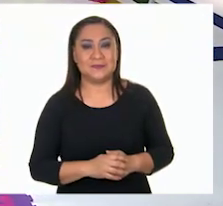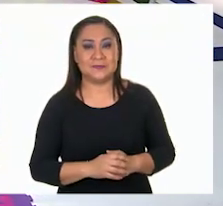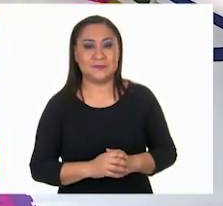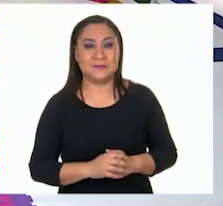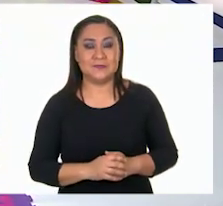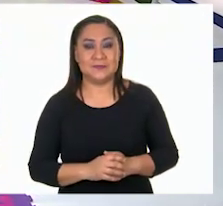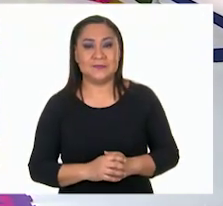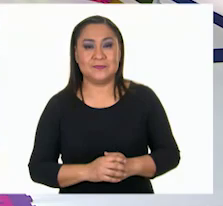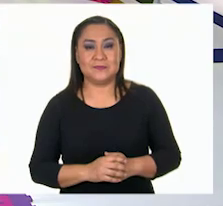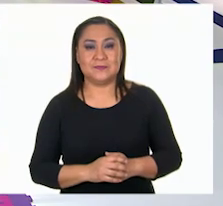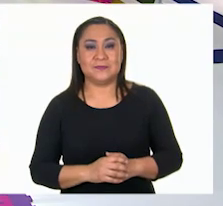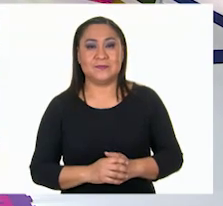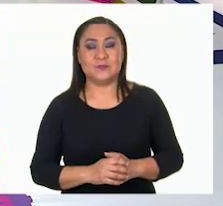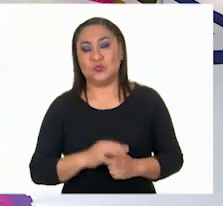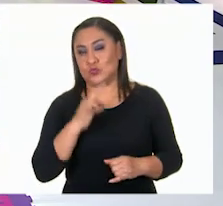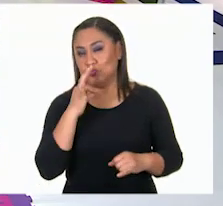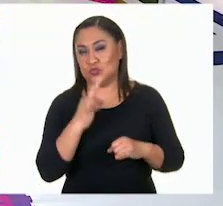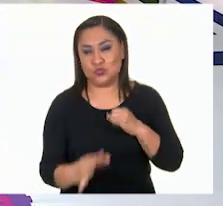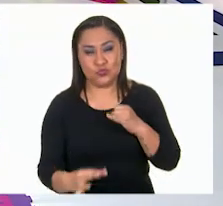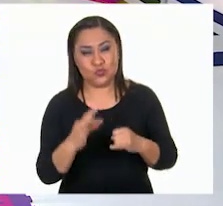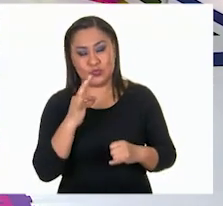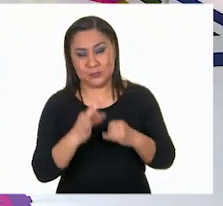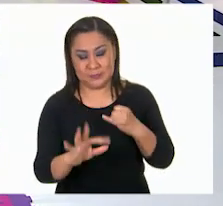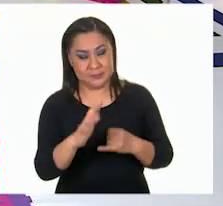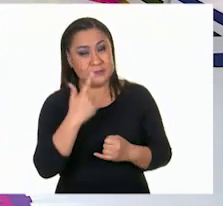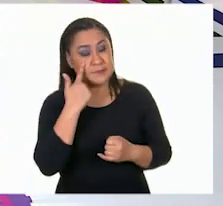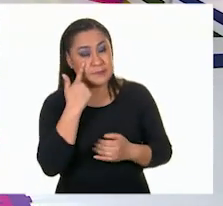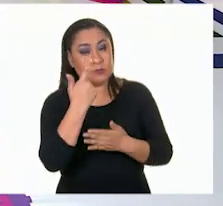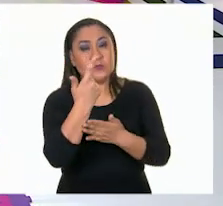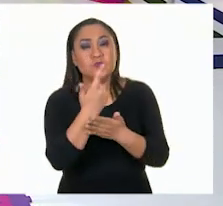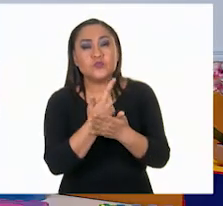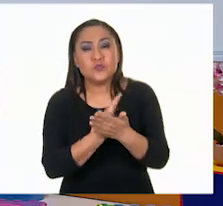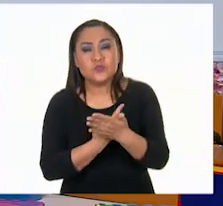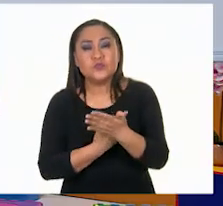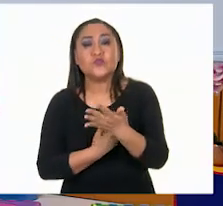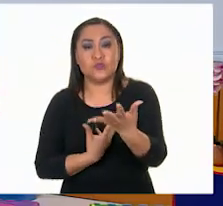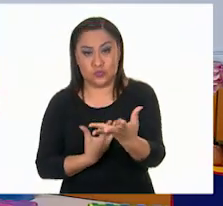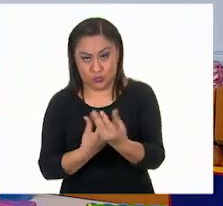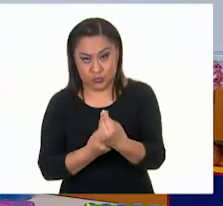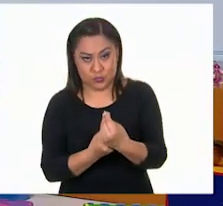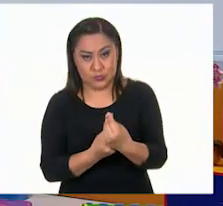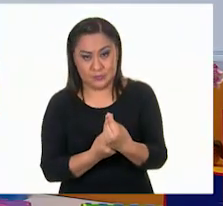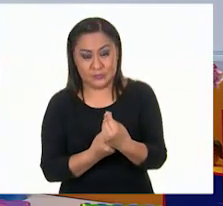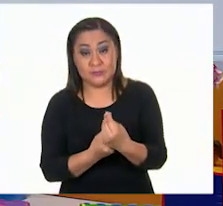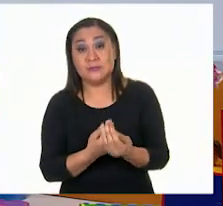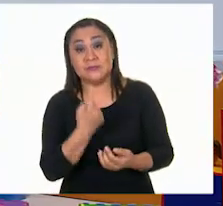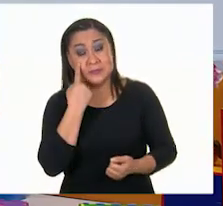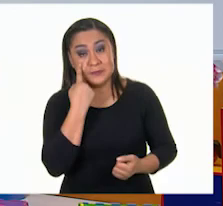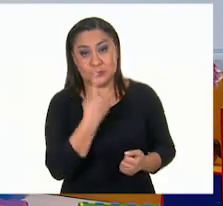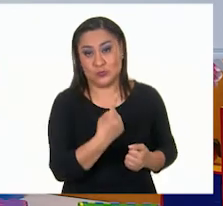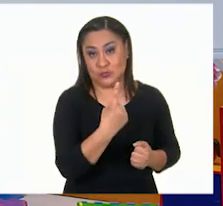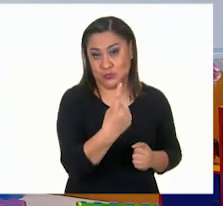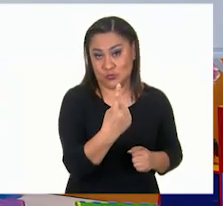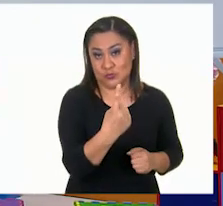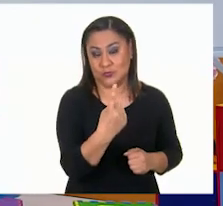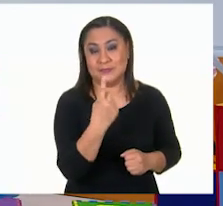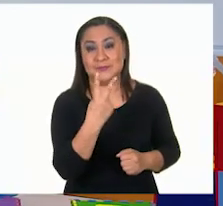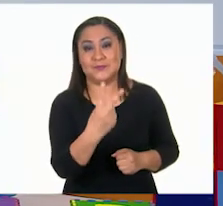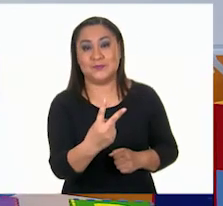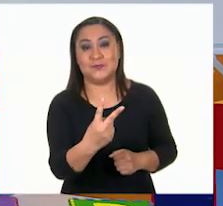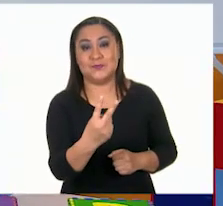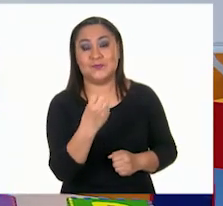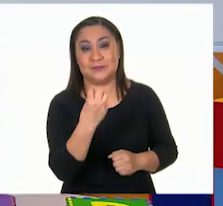Uno más. Y la última. Vamos a contar juntos, niñas y niños. Los quiero escuchar conmigo. Una. Una. Dos.